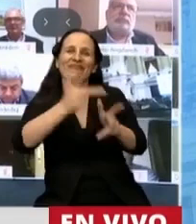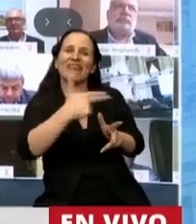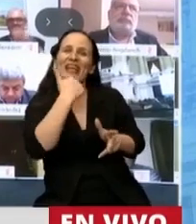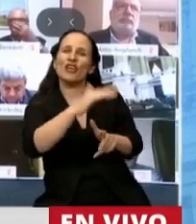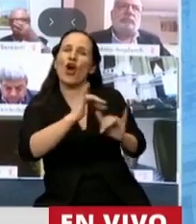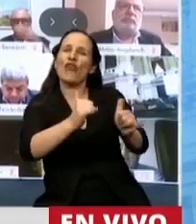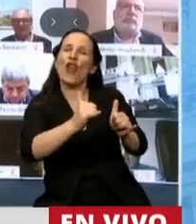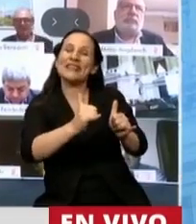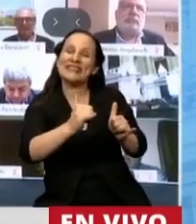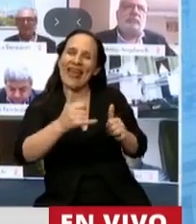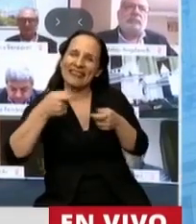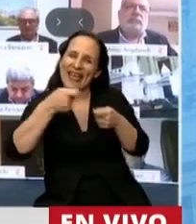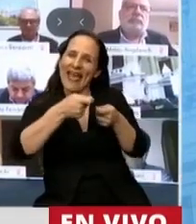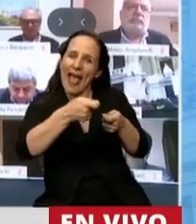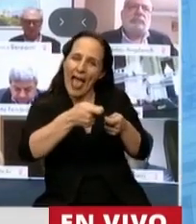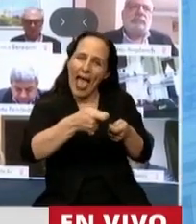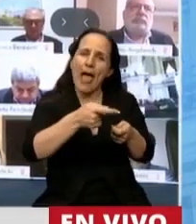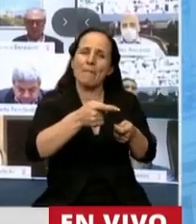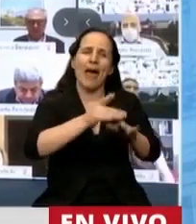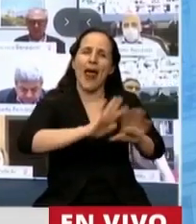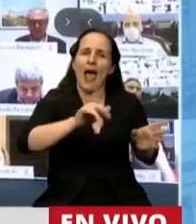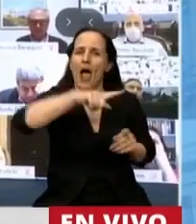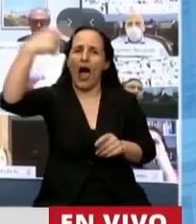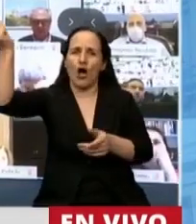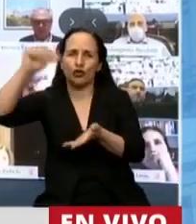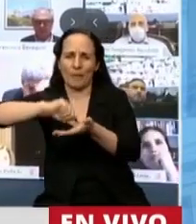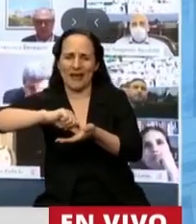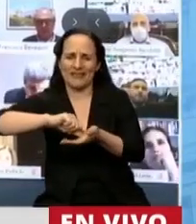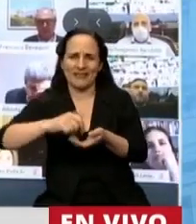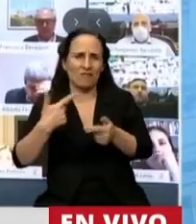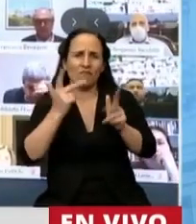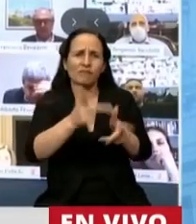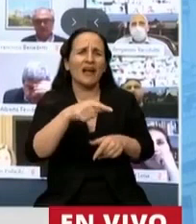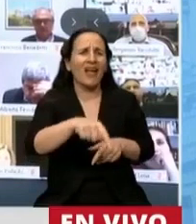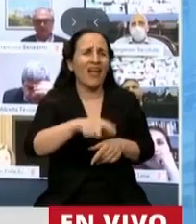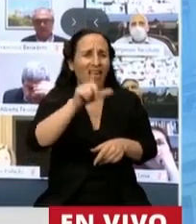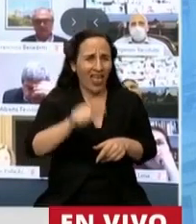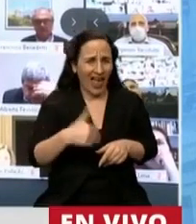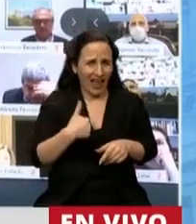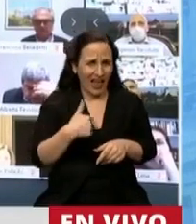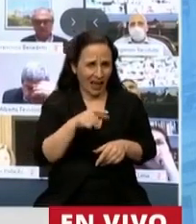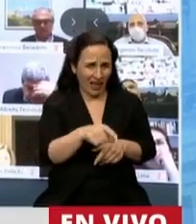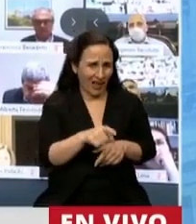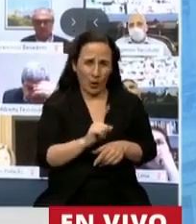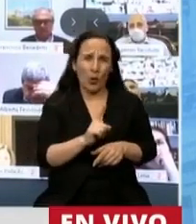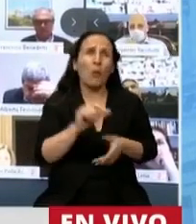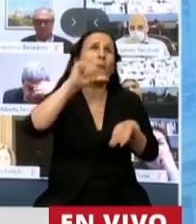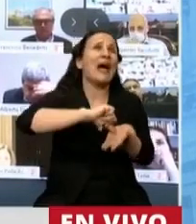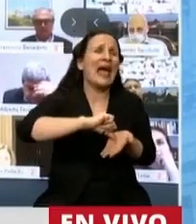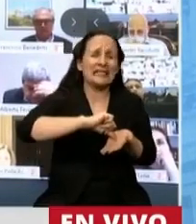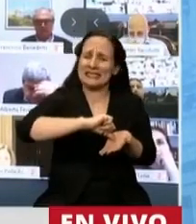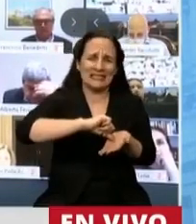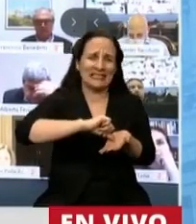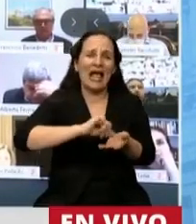adolescente para convencerlo de dejar el país que Argentina no es un país, es una trampa.